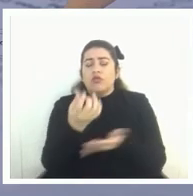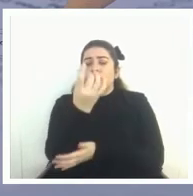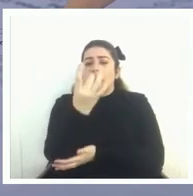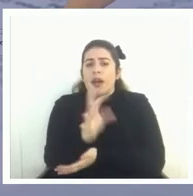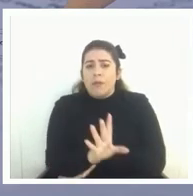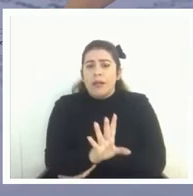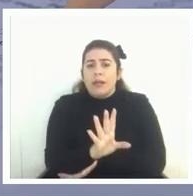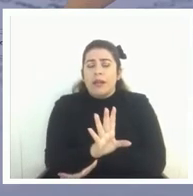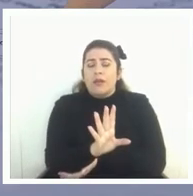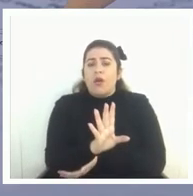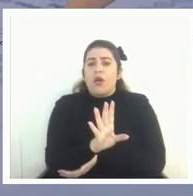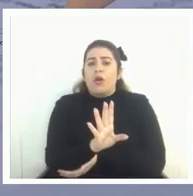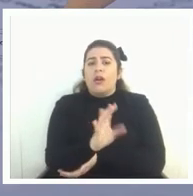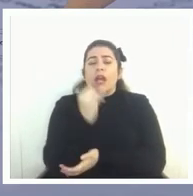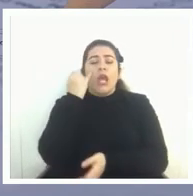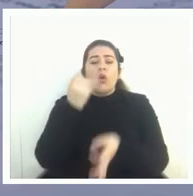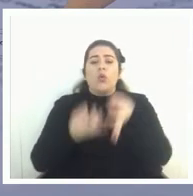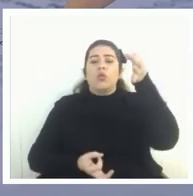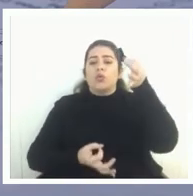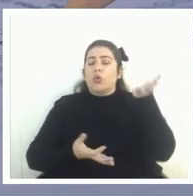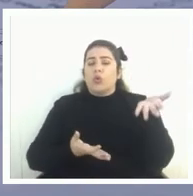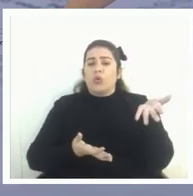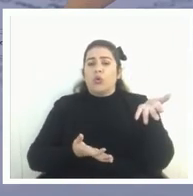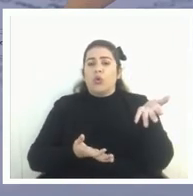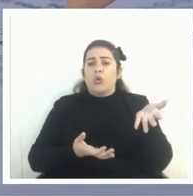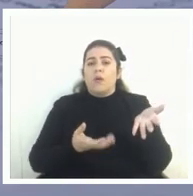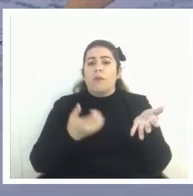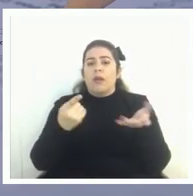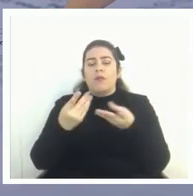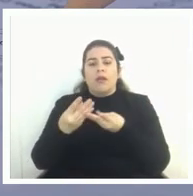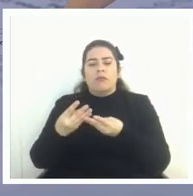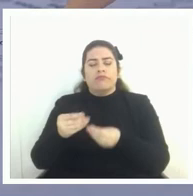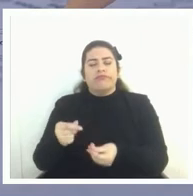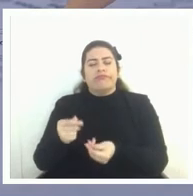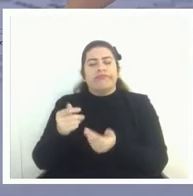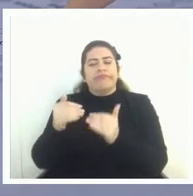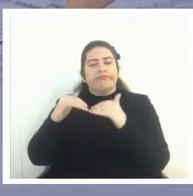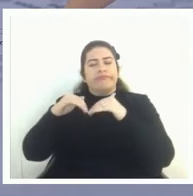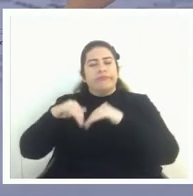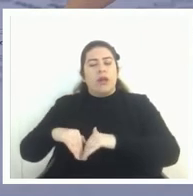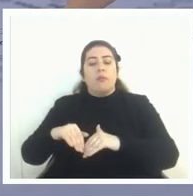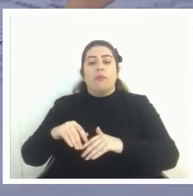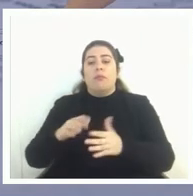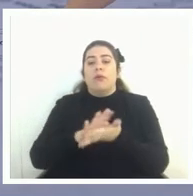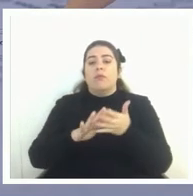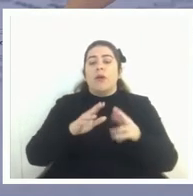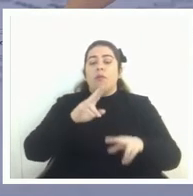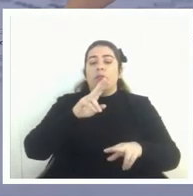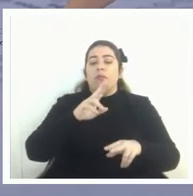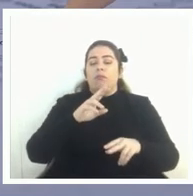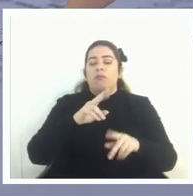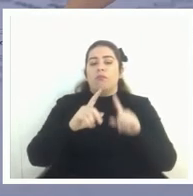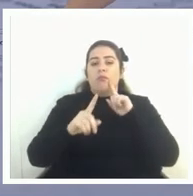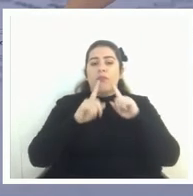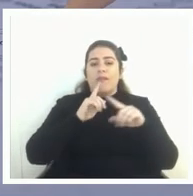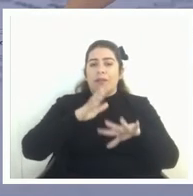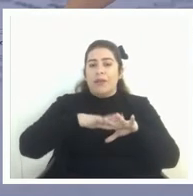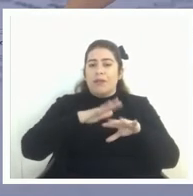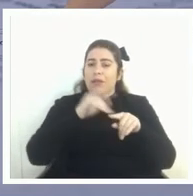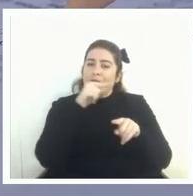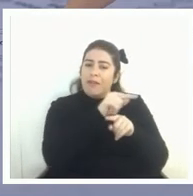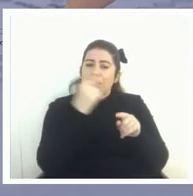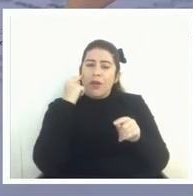injusticia hacia las personas sino que también porque deteriora como vimos en la prueba matemática la precisión de la prueba si le